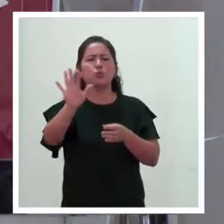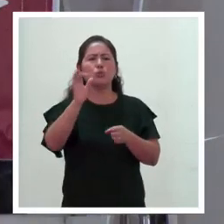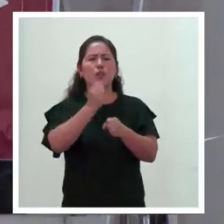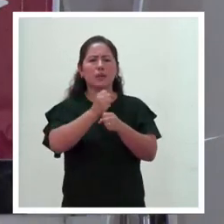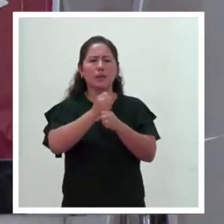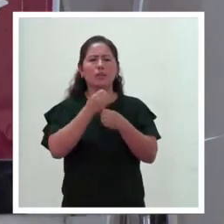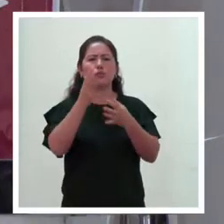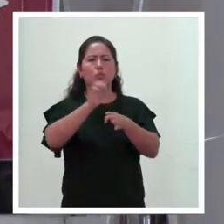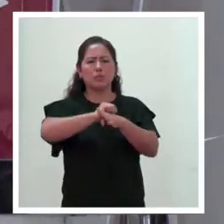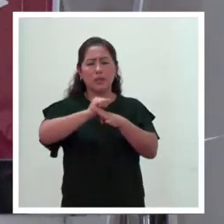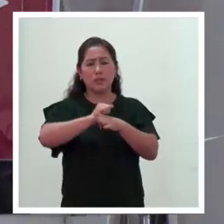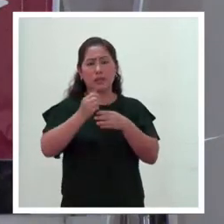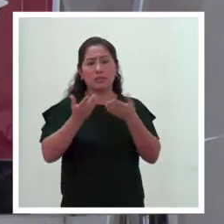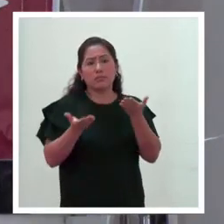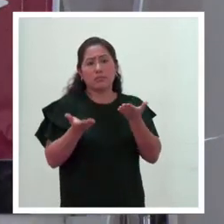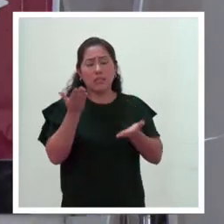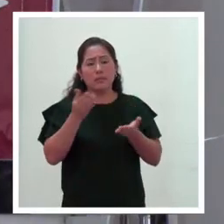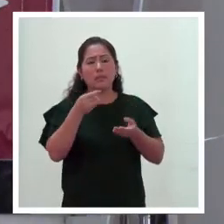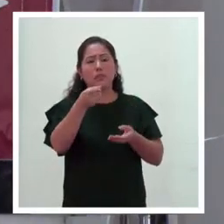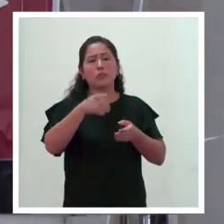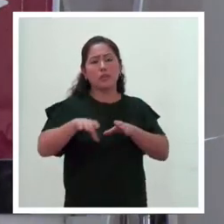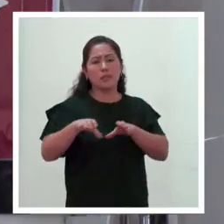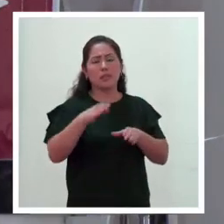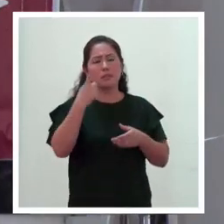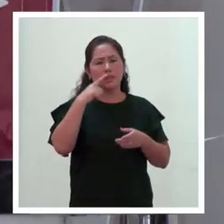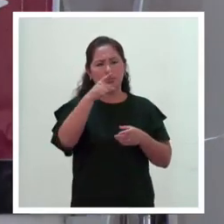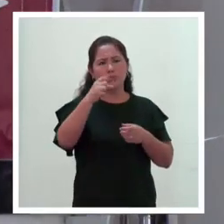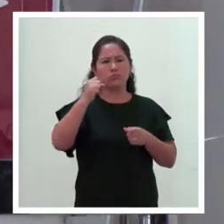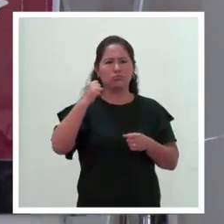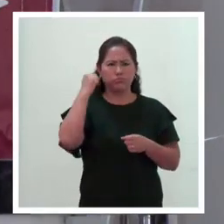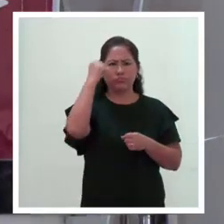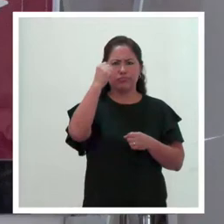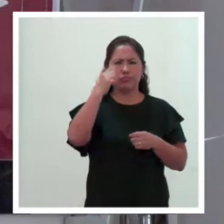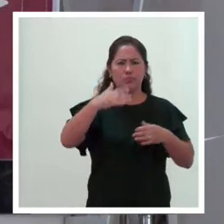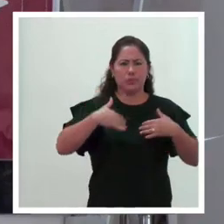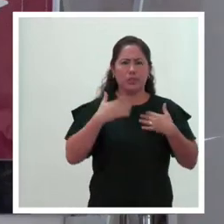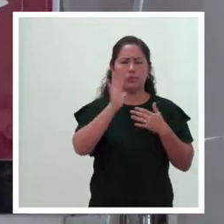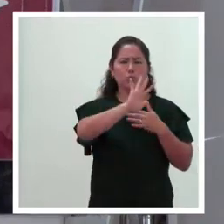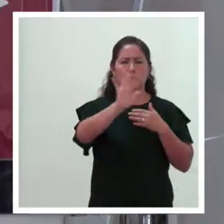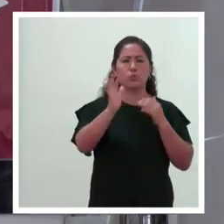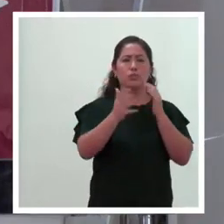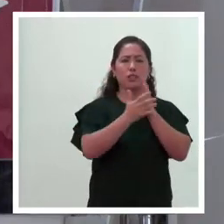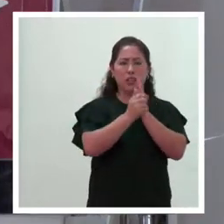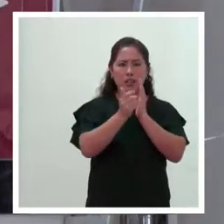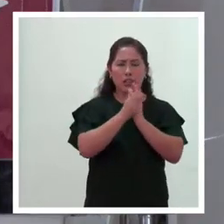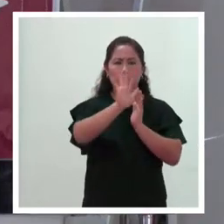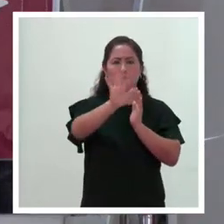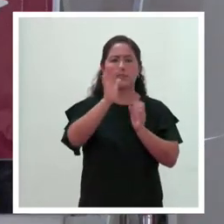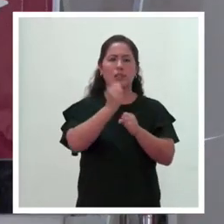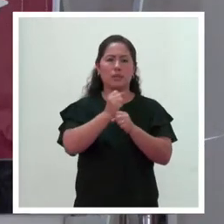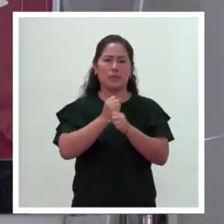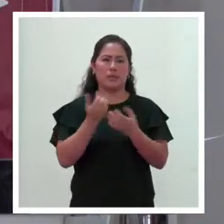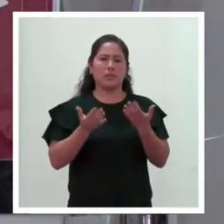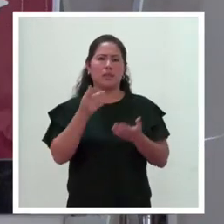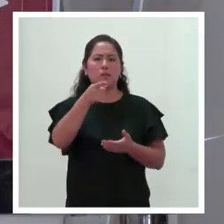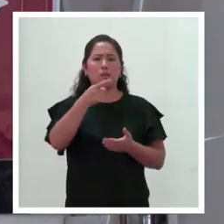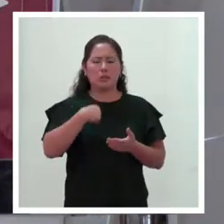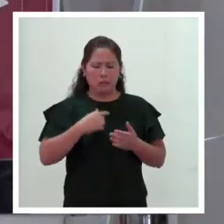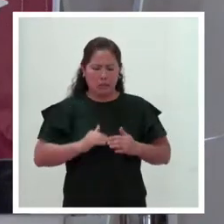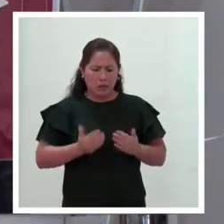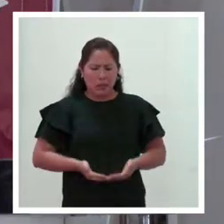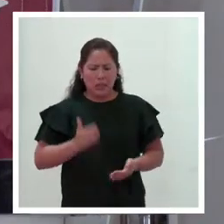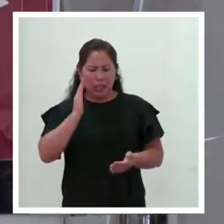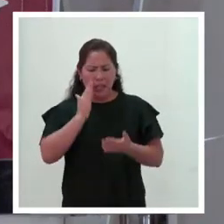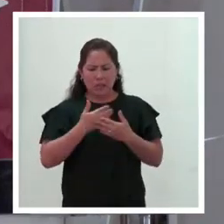es la buena práctica de repente que se está haciendo para empoderarlas y seguir reteniendo ese talento. Y que no solo porque va a tener un hijo, va a tener que